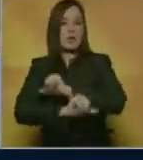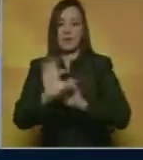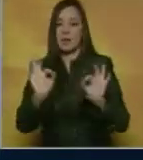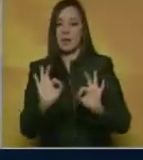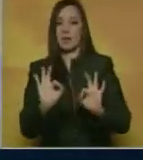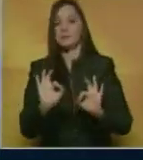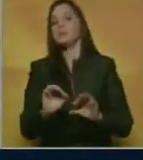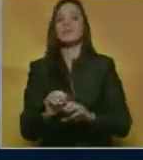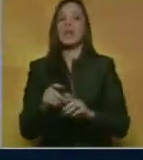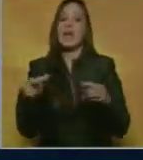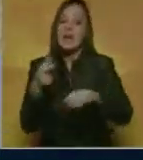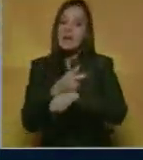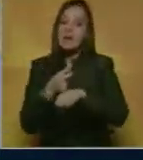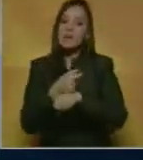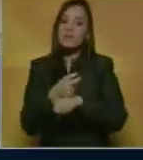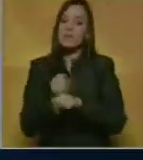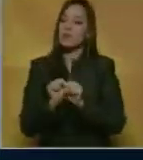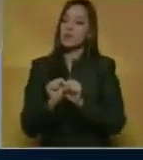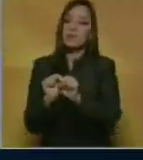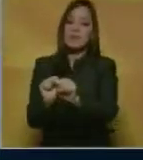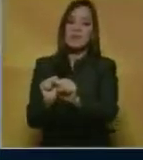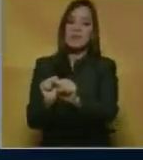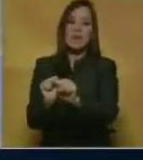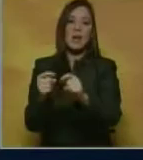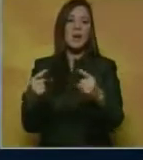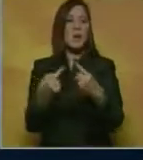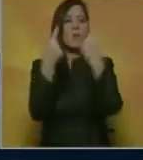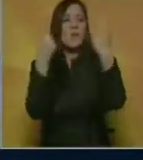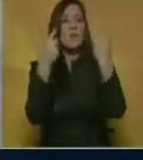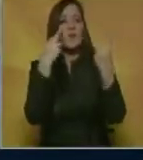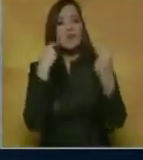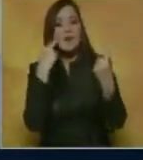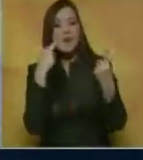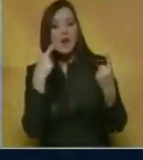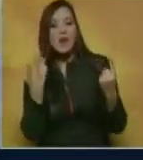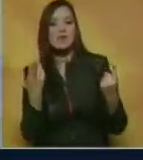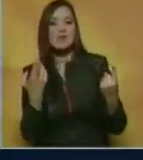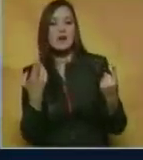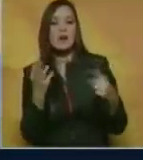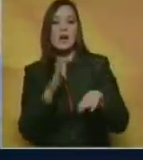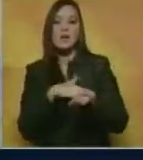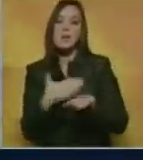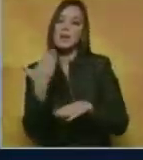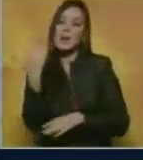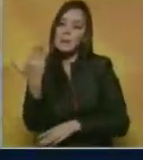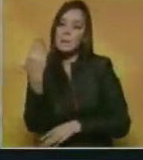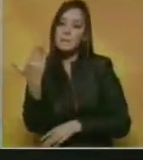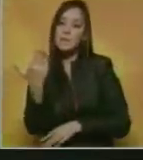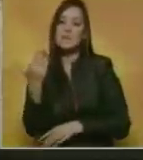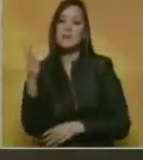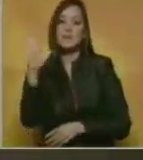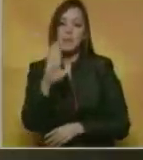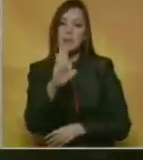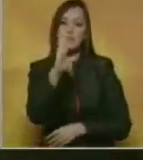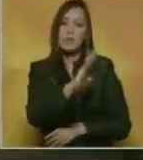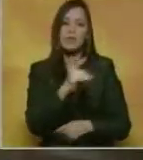El gobierno finlandés condenó estos ataques racistas que se están produciendo ante la llegada de solicitantes de asilo.